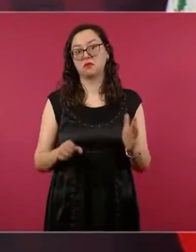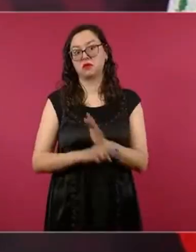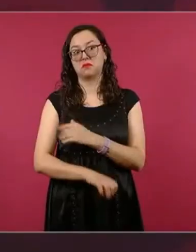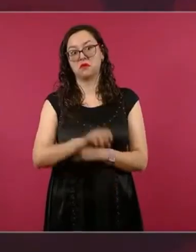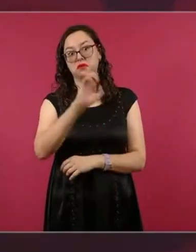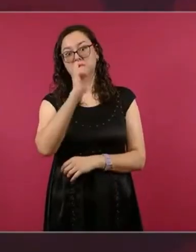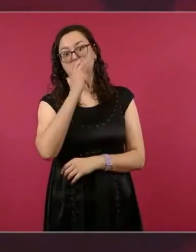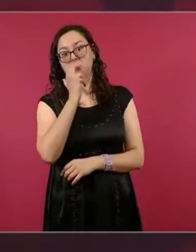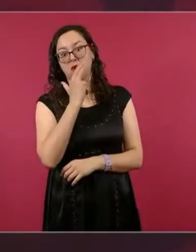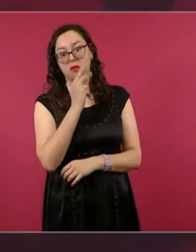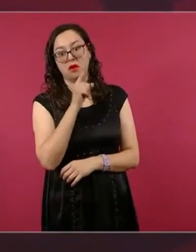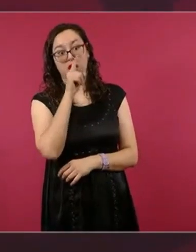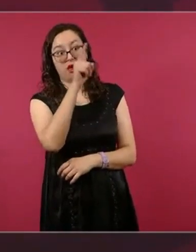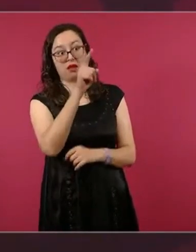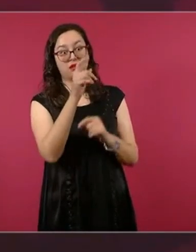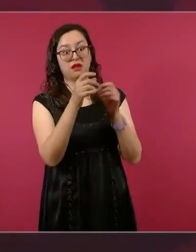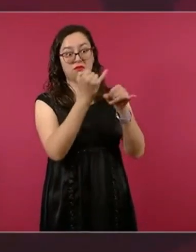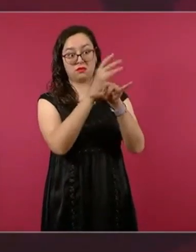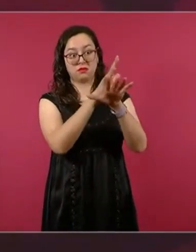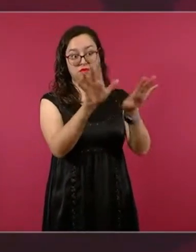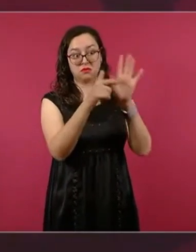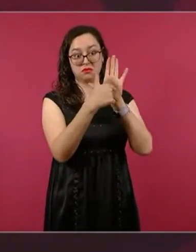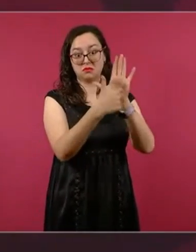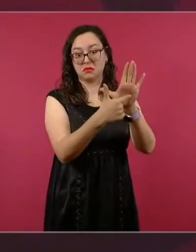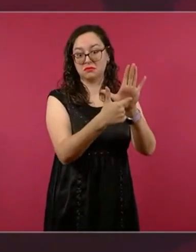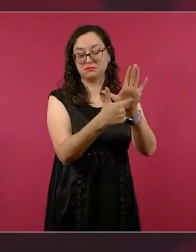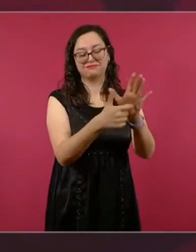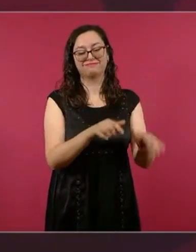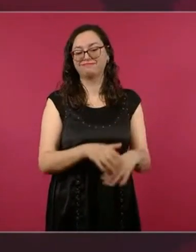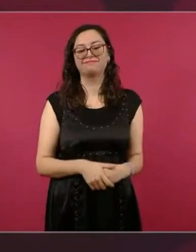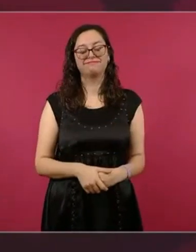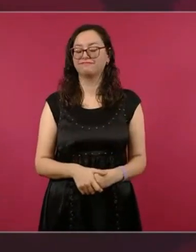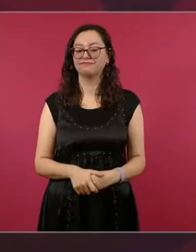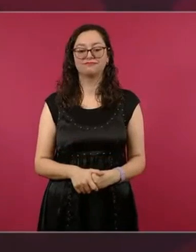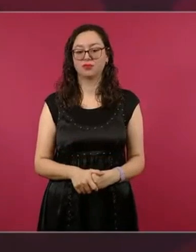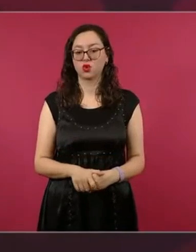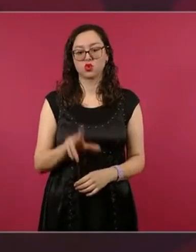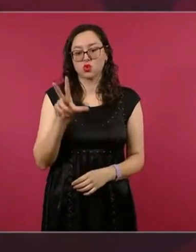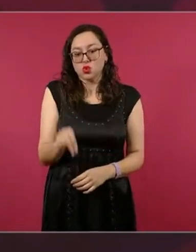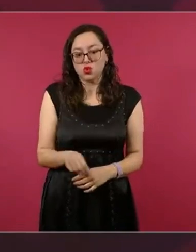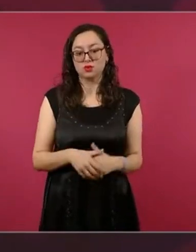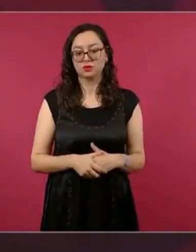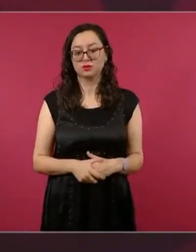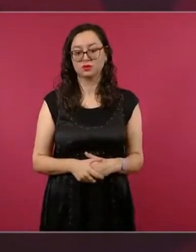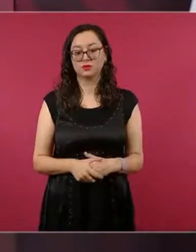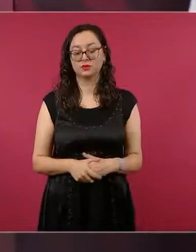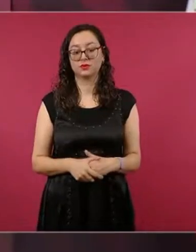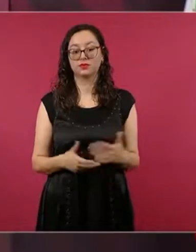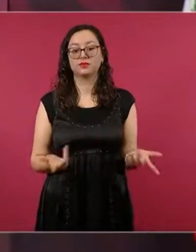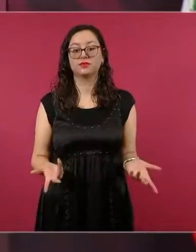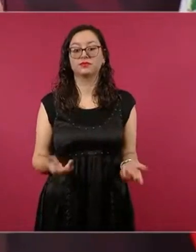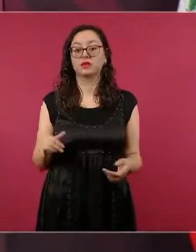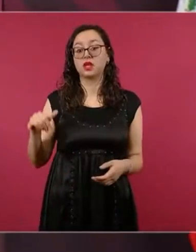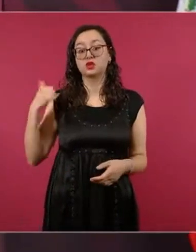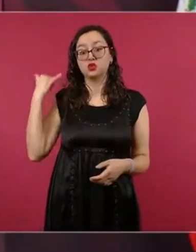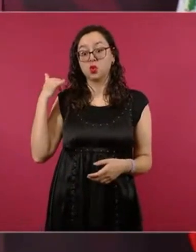mucho menos el de Yucatán sabe lo que